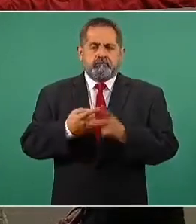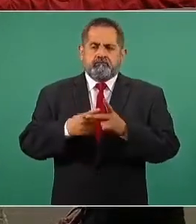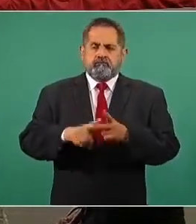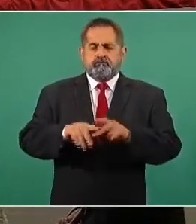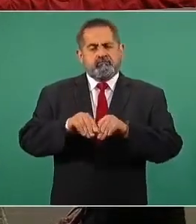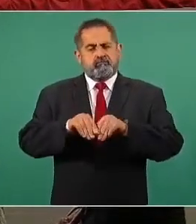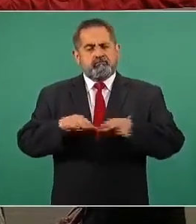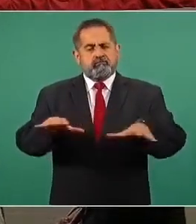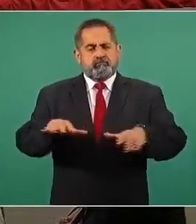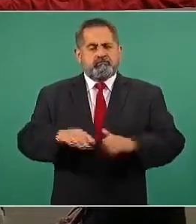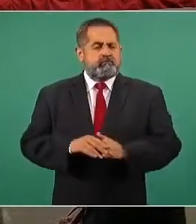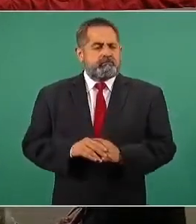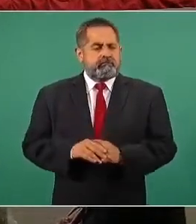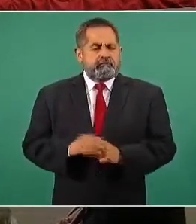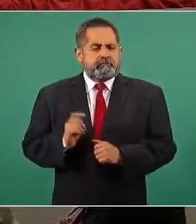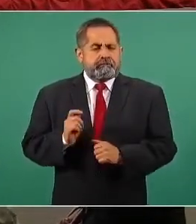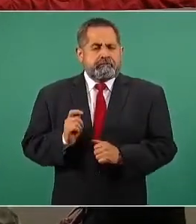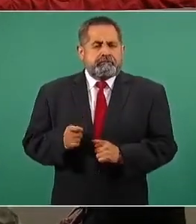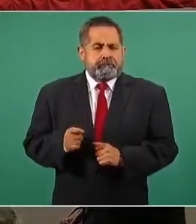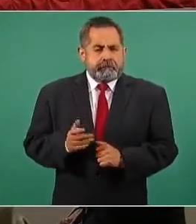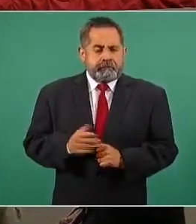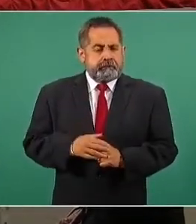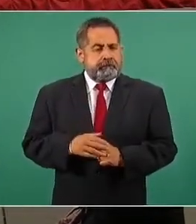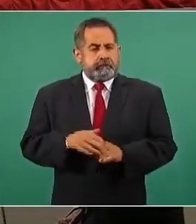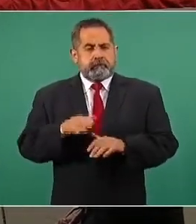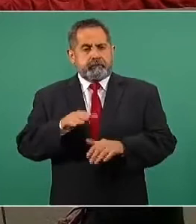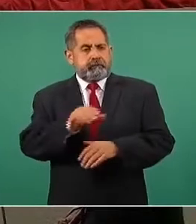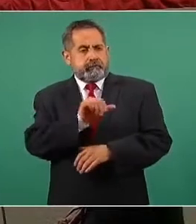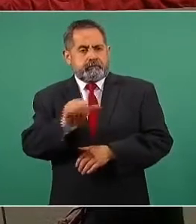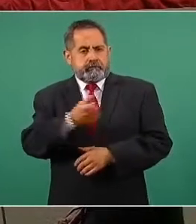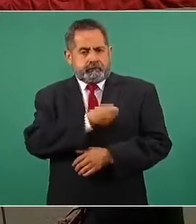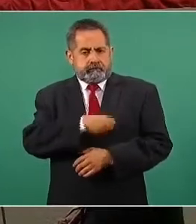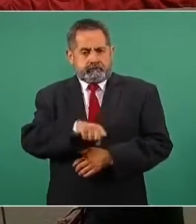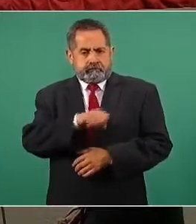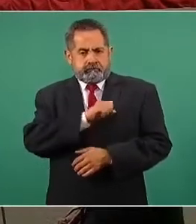sobre el pulso de la salud.